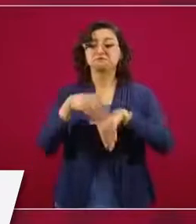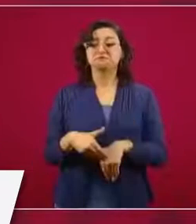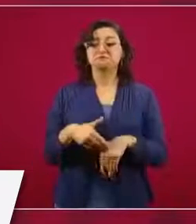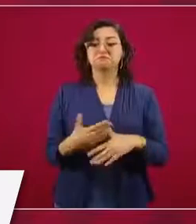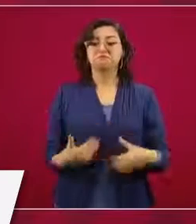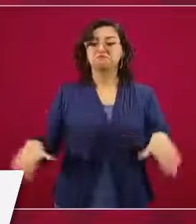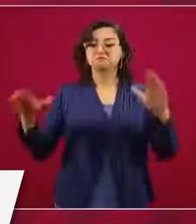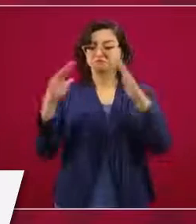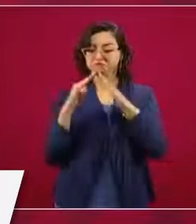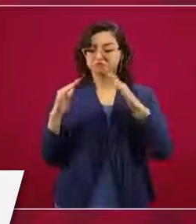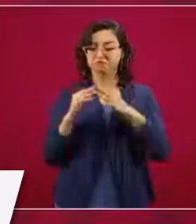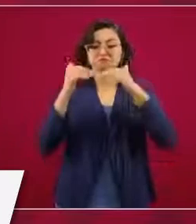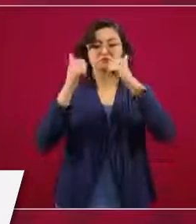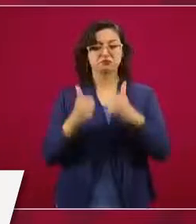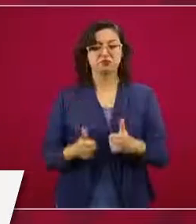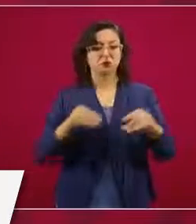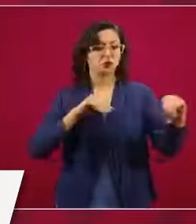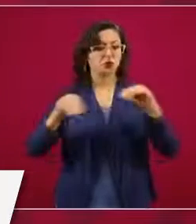en el país,